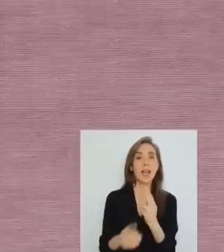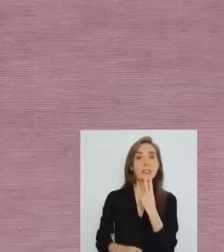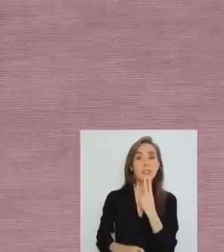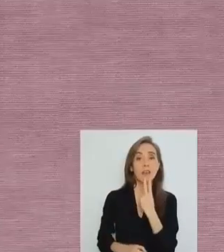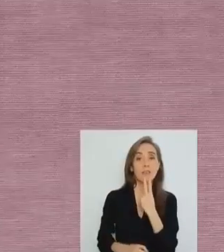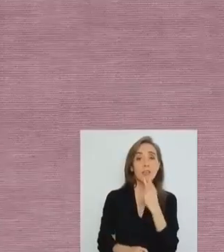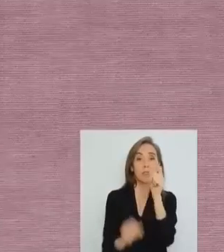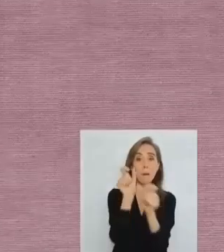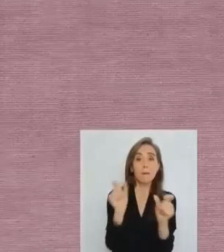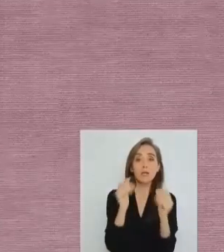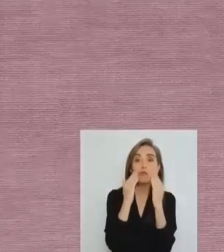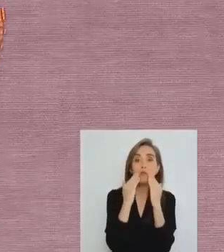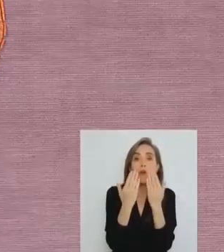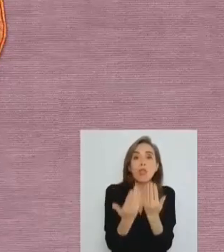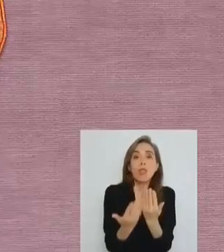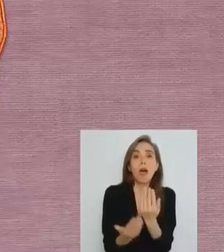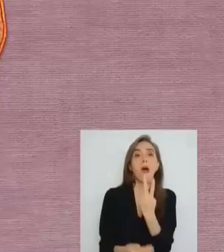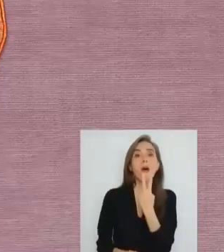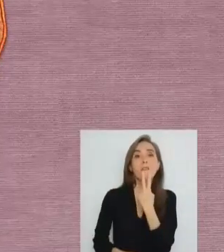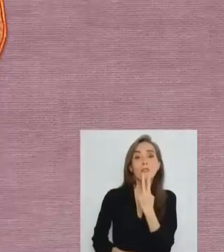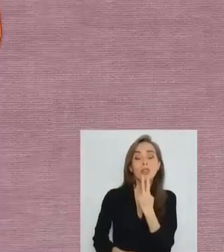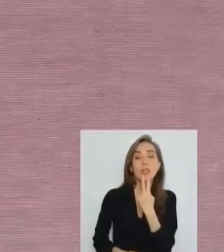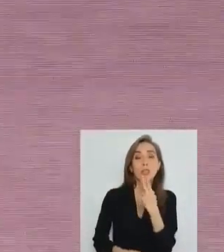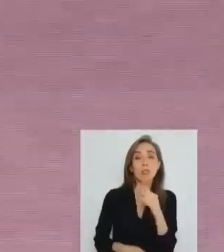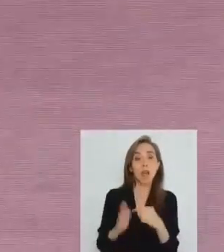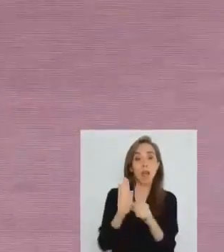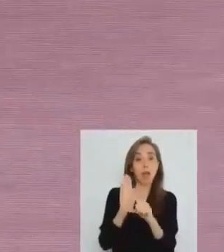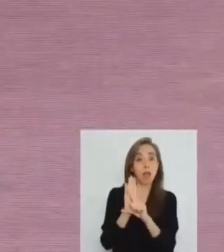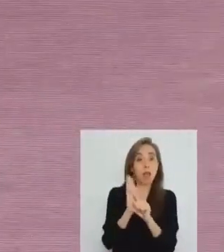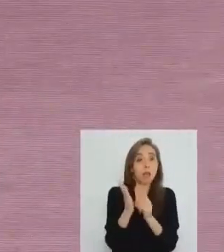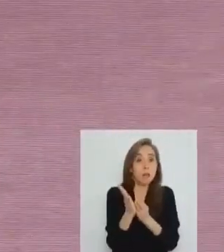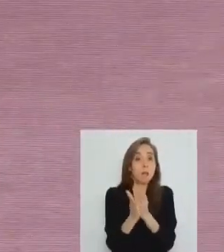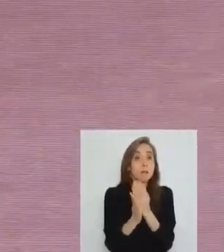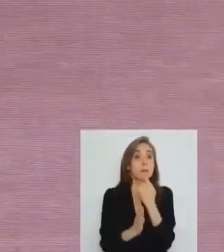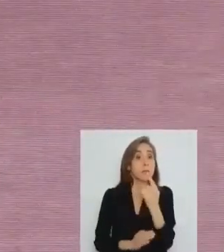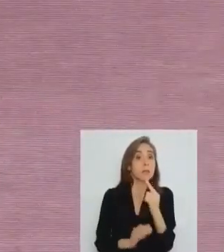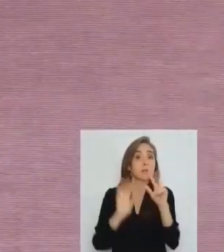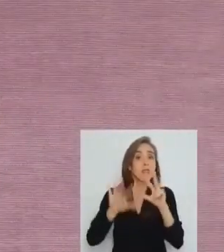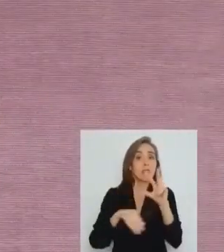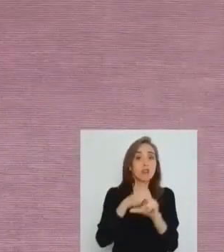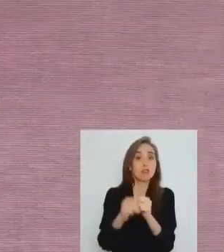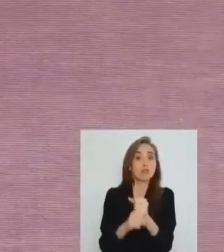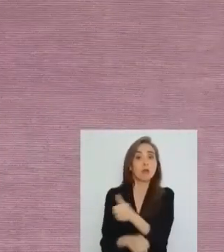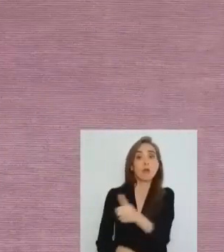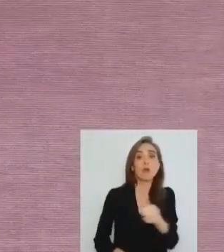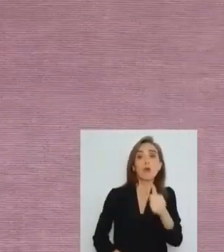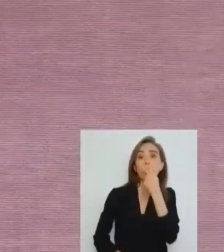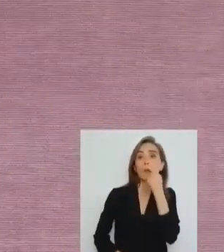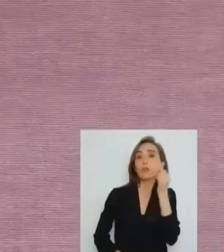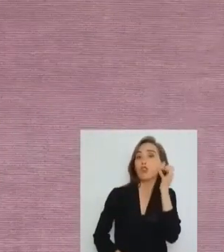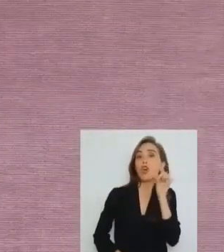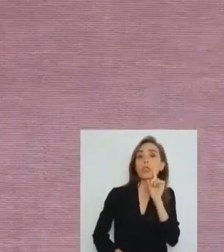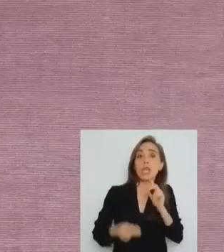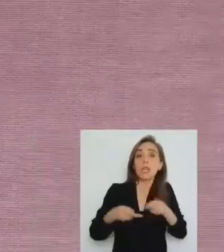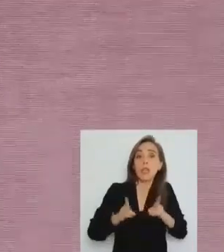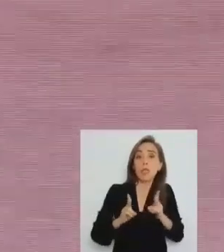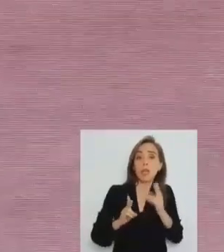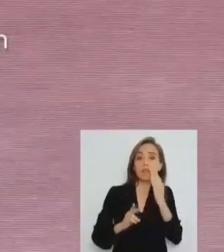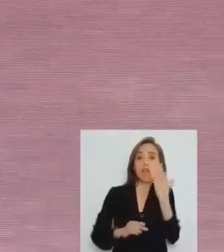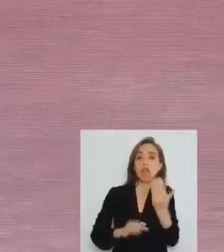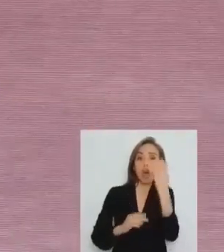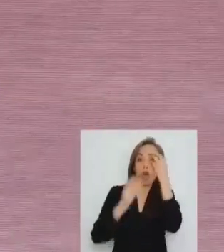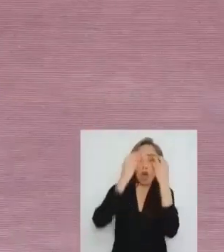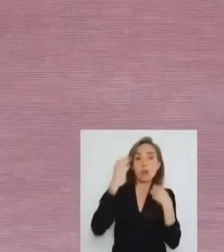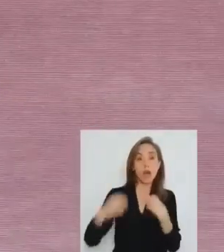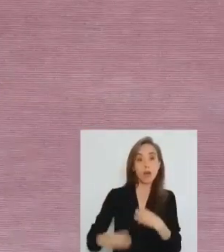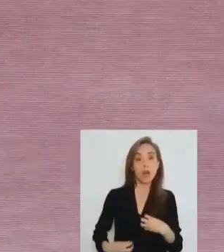Gracias a la vida y a los donantes que dan vida. Por ley, desde los 18 años, todas y todos tenemos el derecho de ser